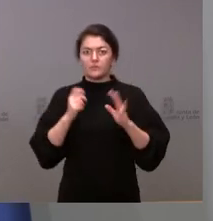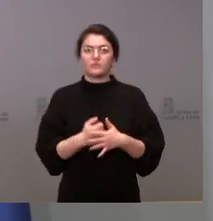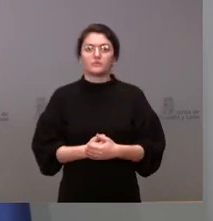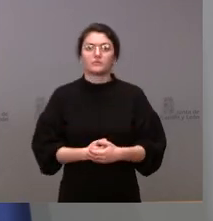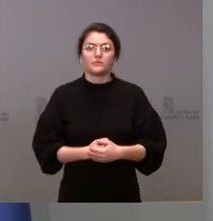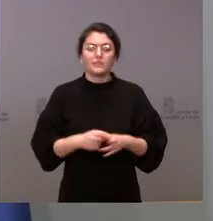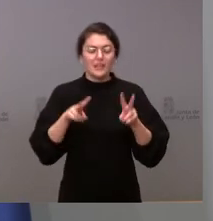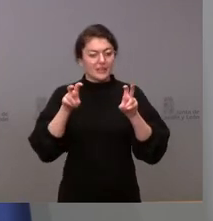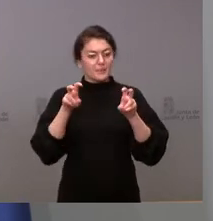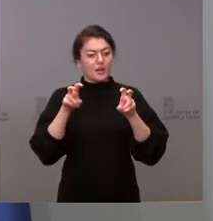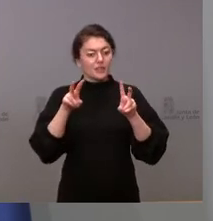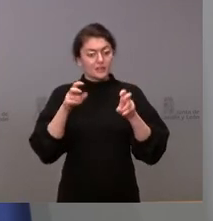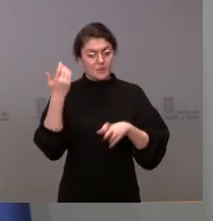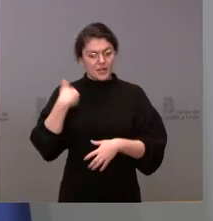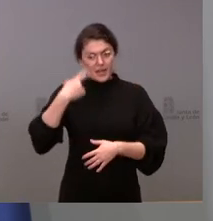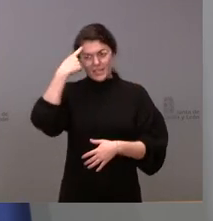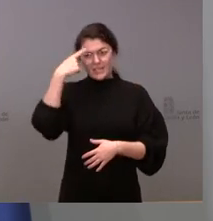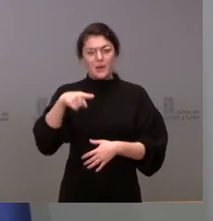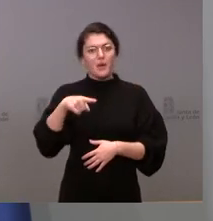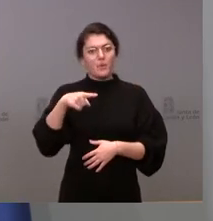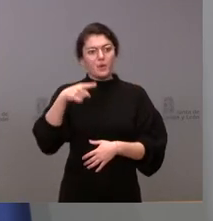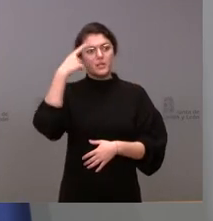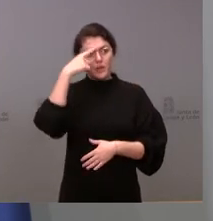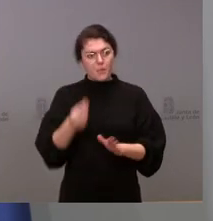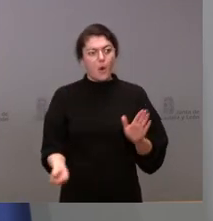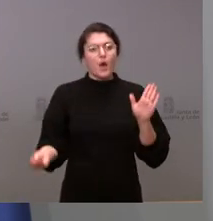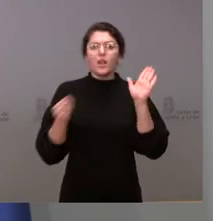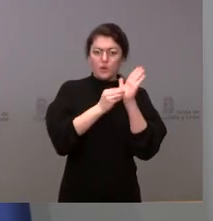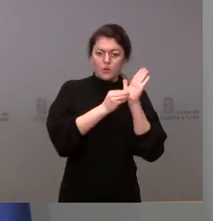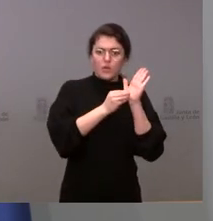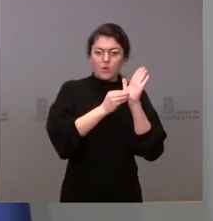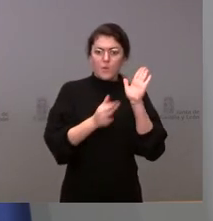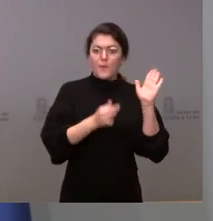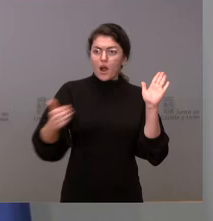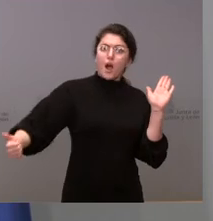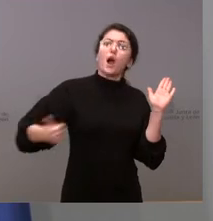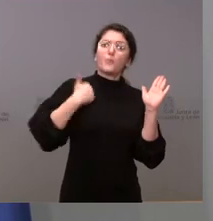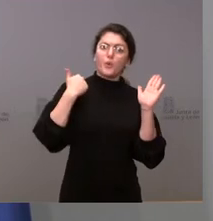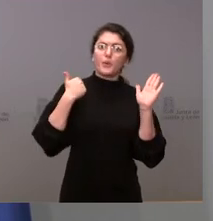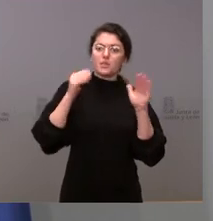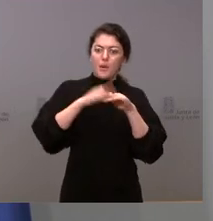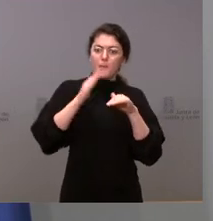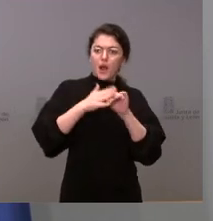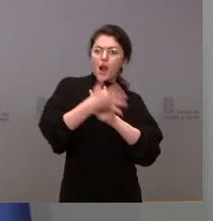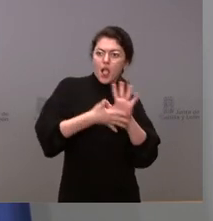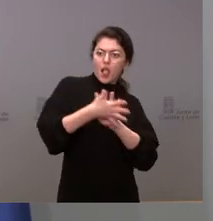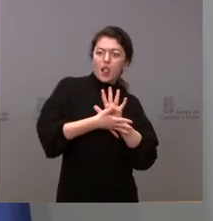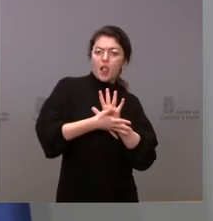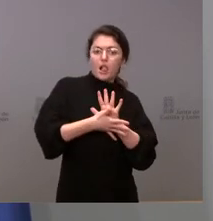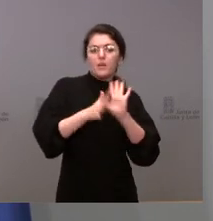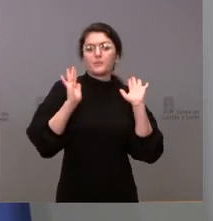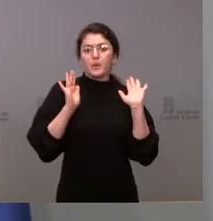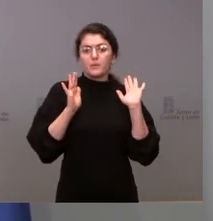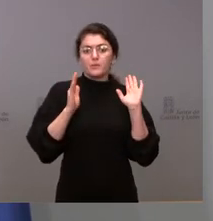aunque parcialmente entendemos que se ha incluido y naturalmente aprovecharemos ese punto para esa reflexión nosotros lo vemos no solamente para hablar de